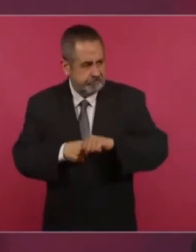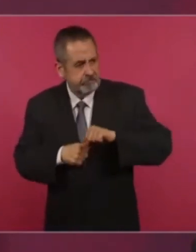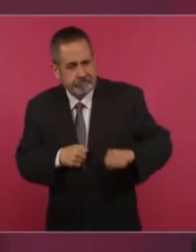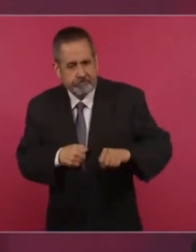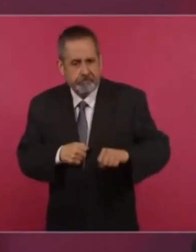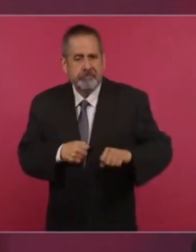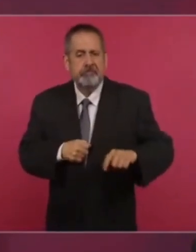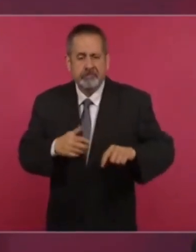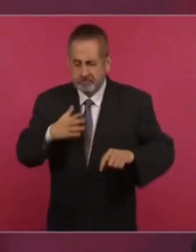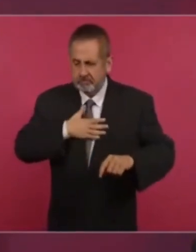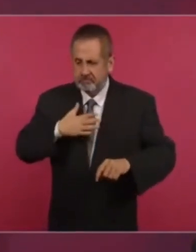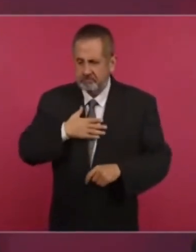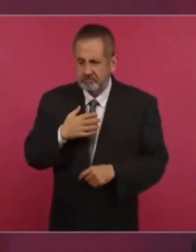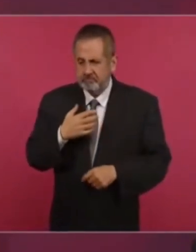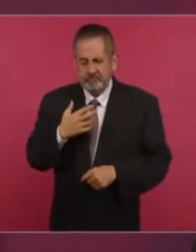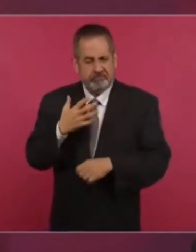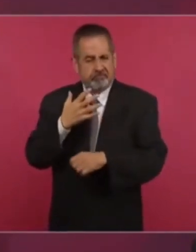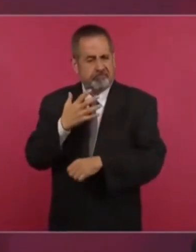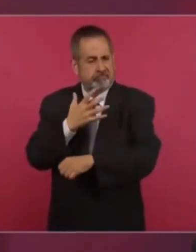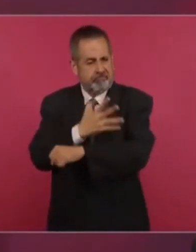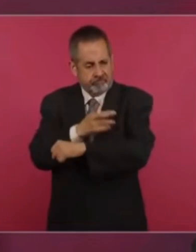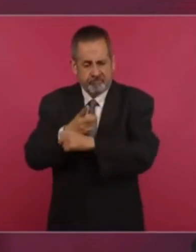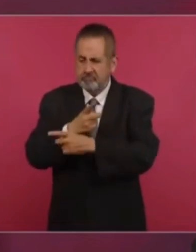porque tenemos autoridad moral.